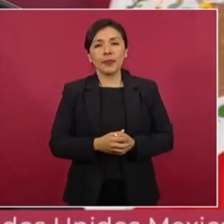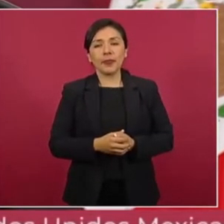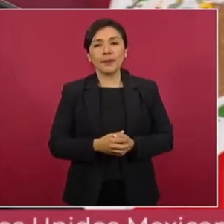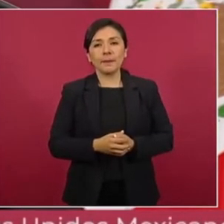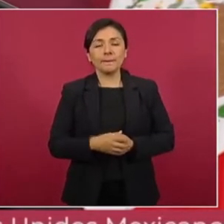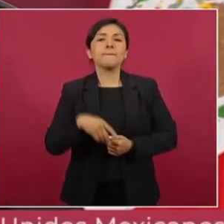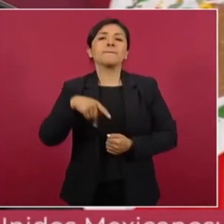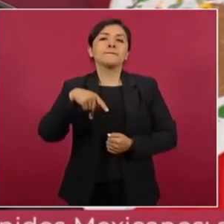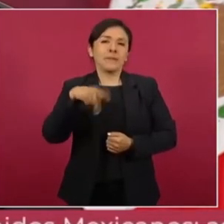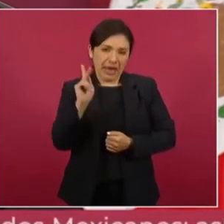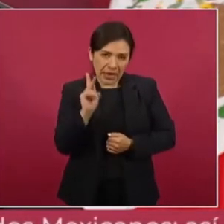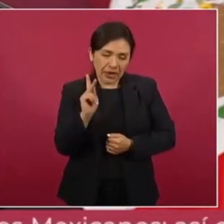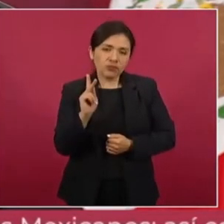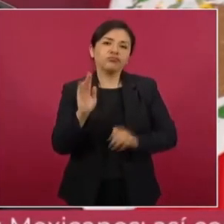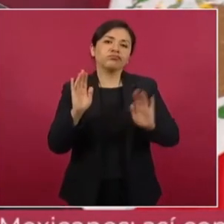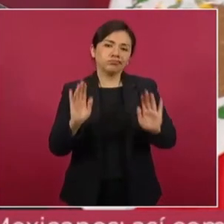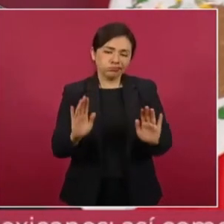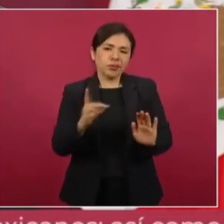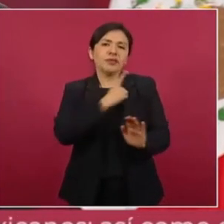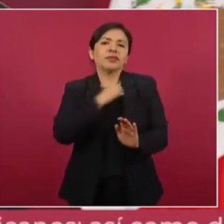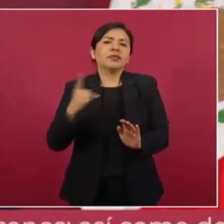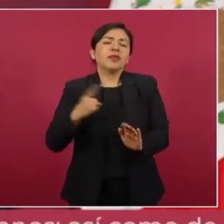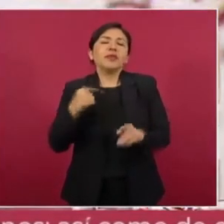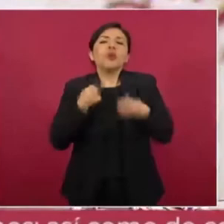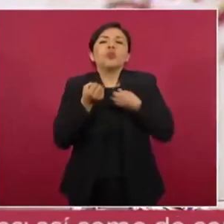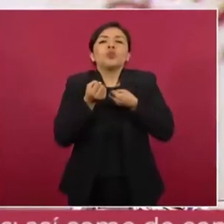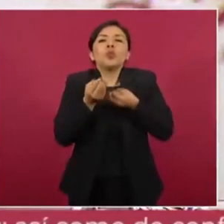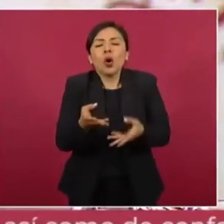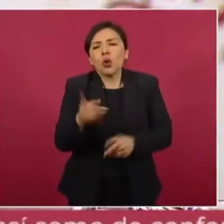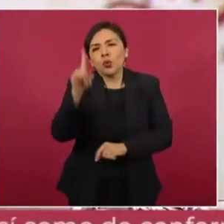a nadie se le debe negar un consejo.